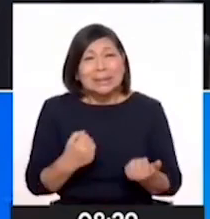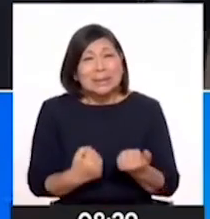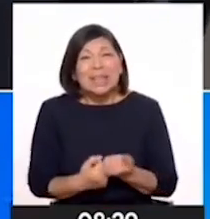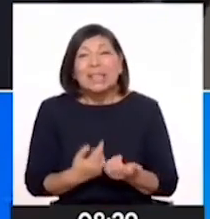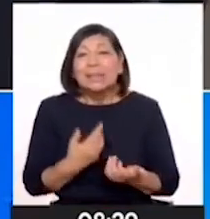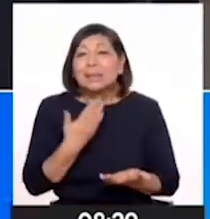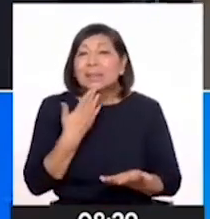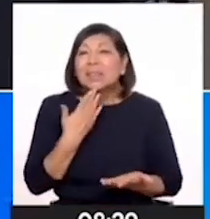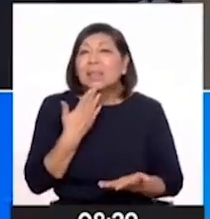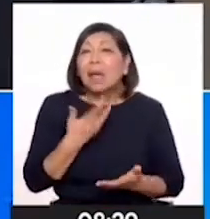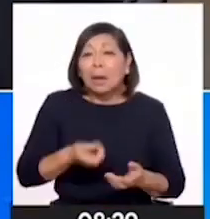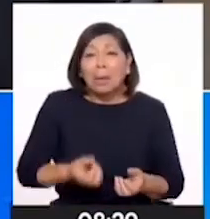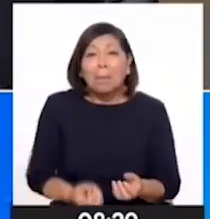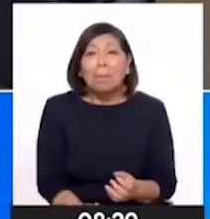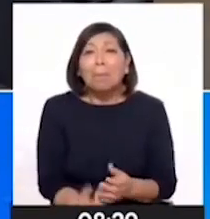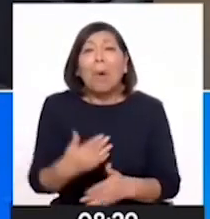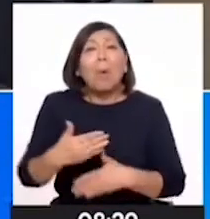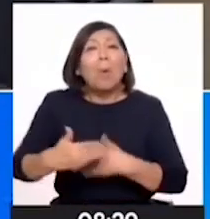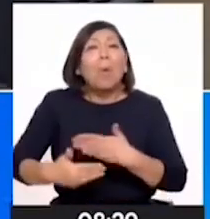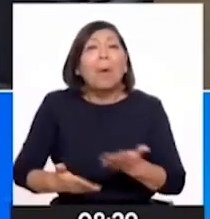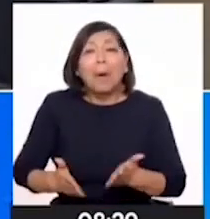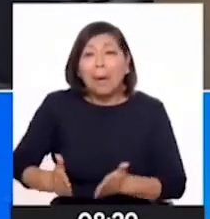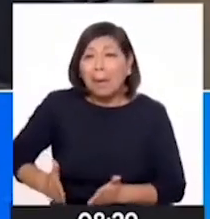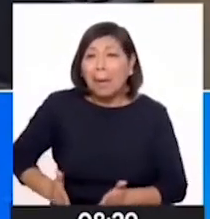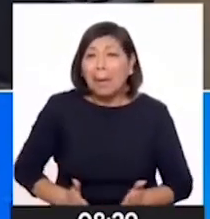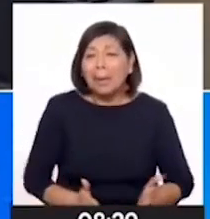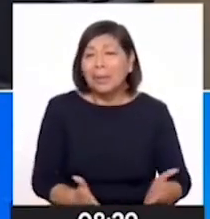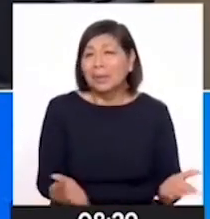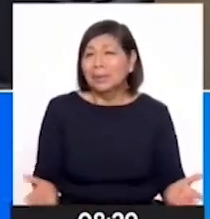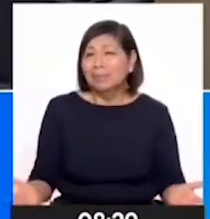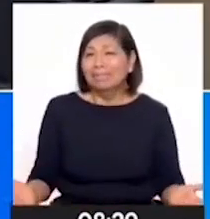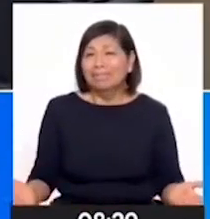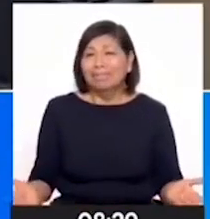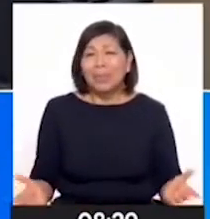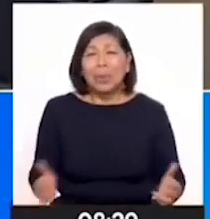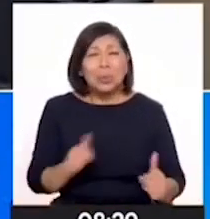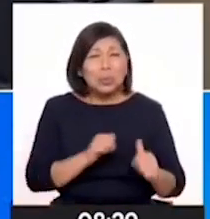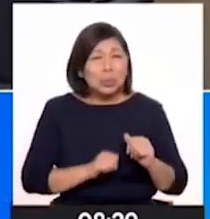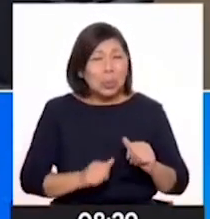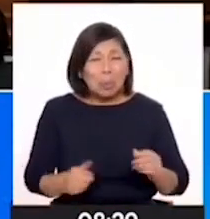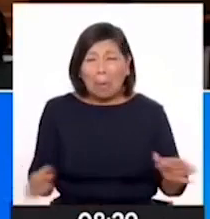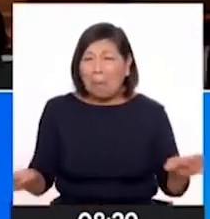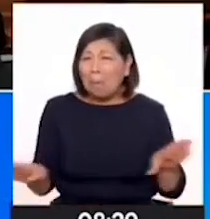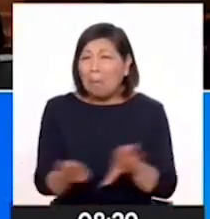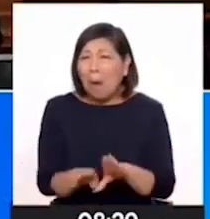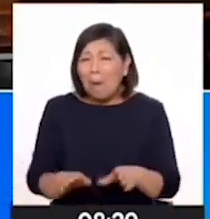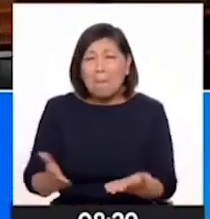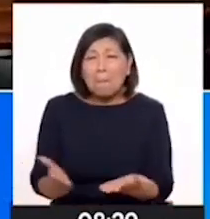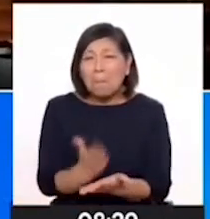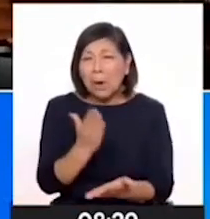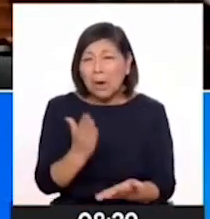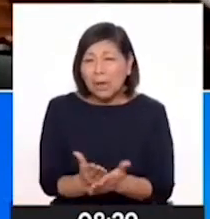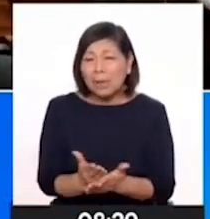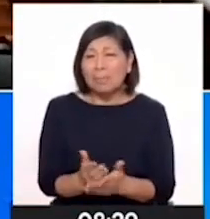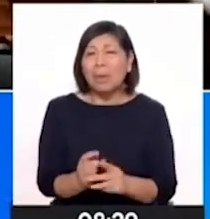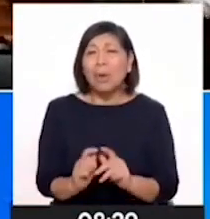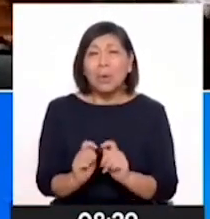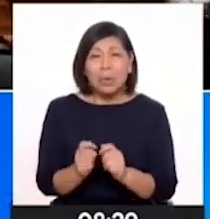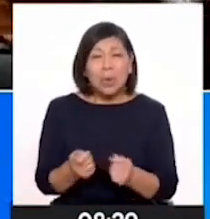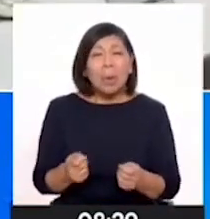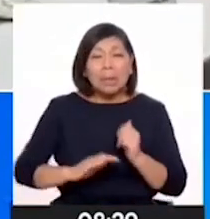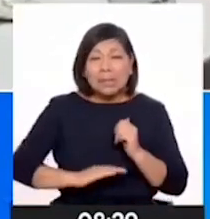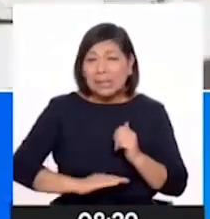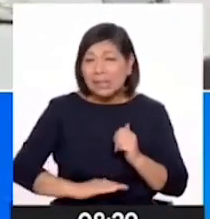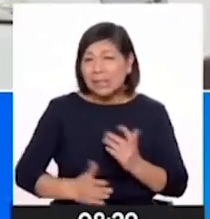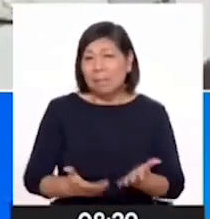ellos no van a tener cosecha. Tienen canales totalmente que han sido afectados. Entonces, en ese estudio, estoy entregando cemento, por